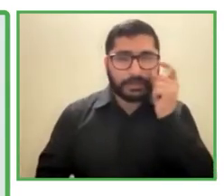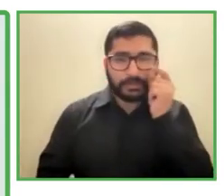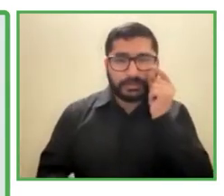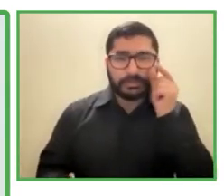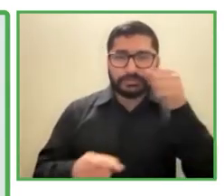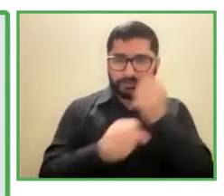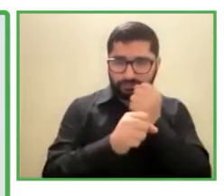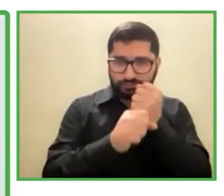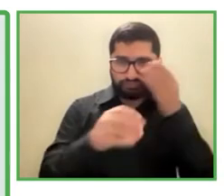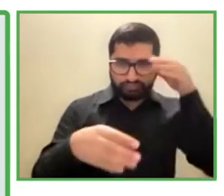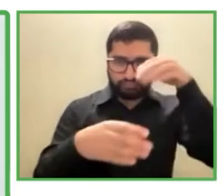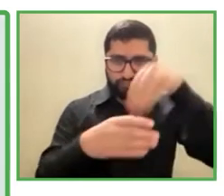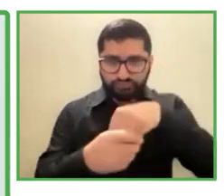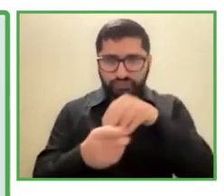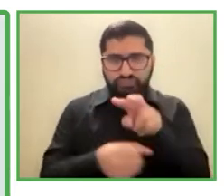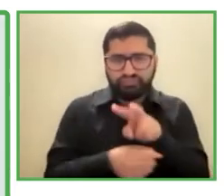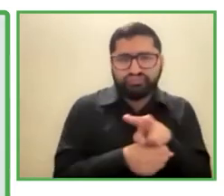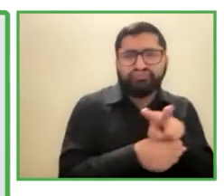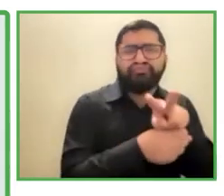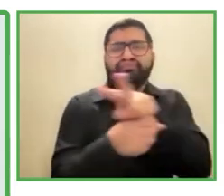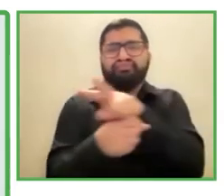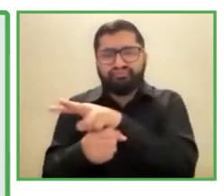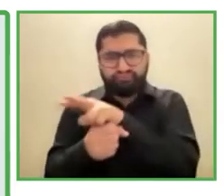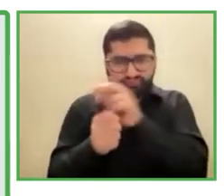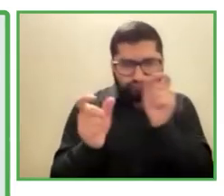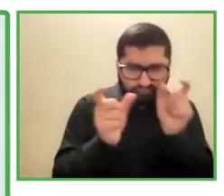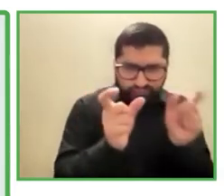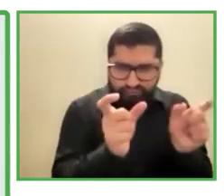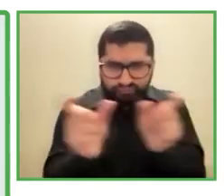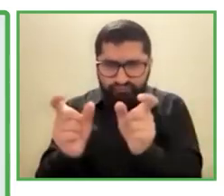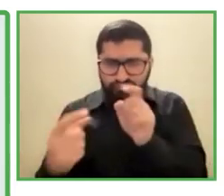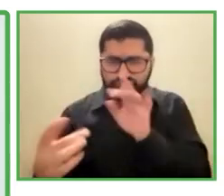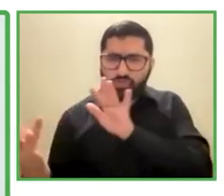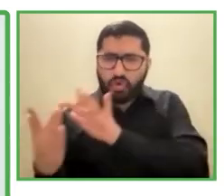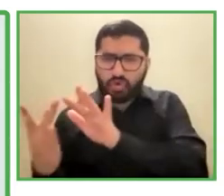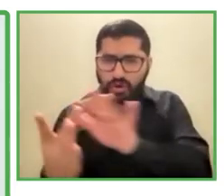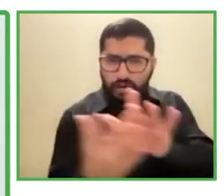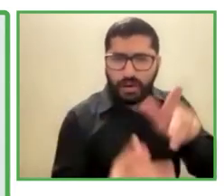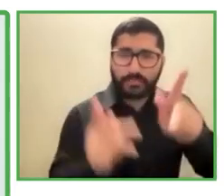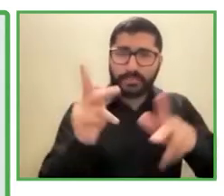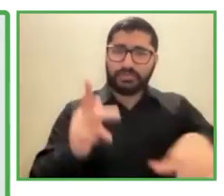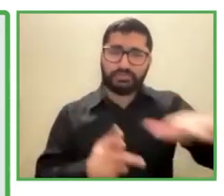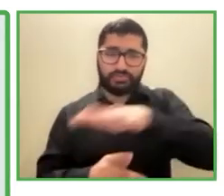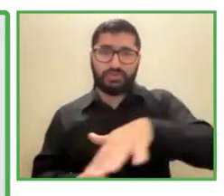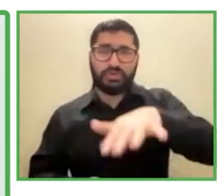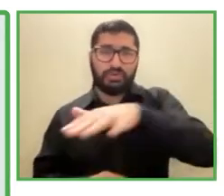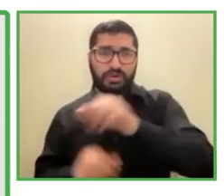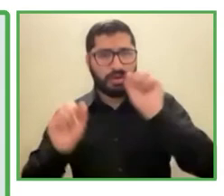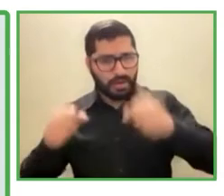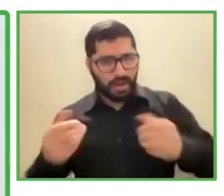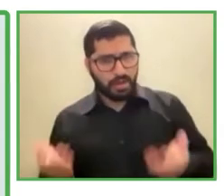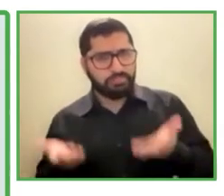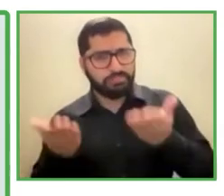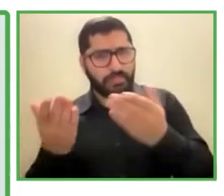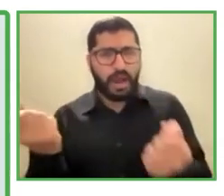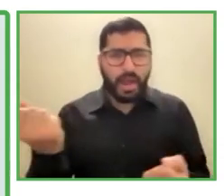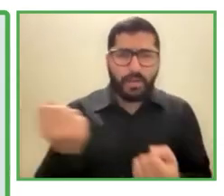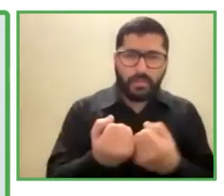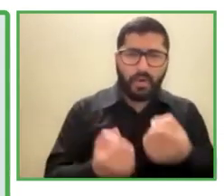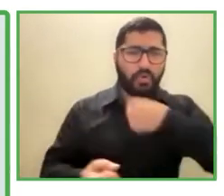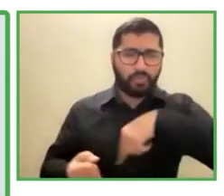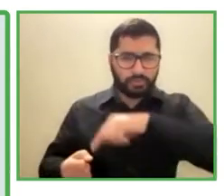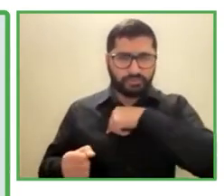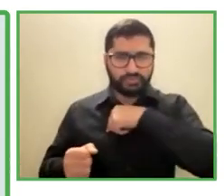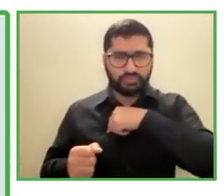supervisando el contacto con clientes y también entregando apoyo a nuestro CEO en esta área. Yo utilizo un lector de